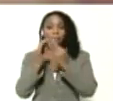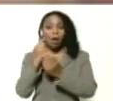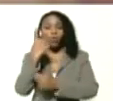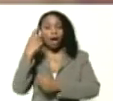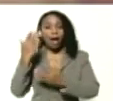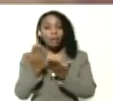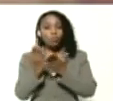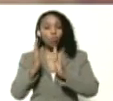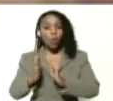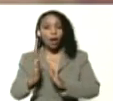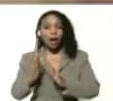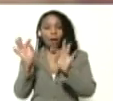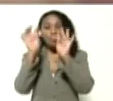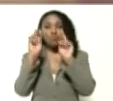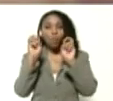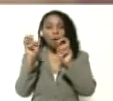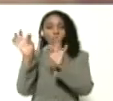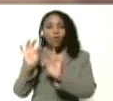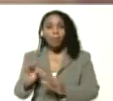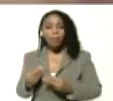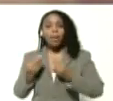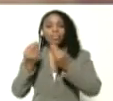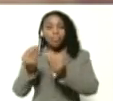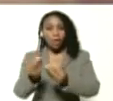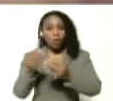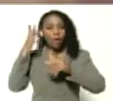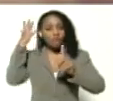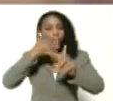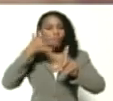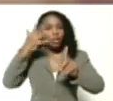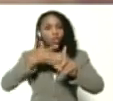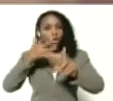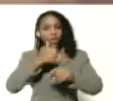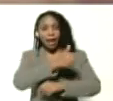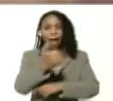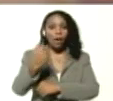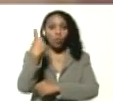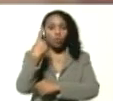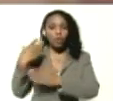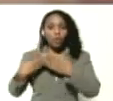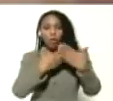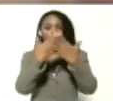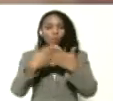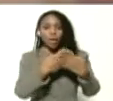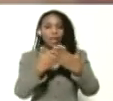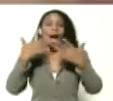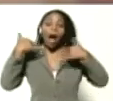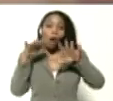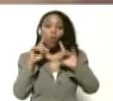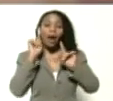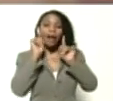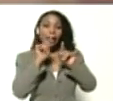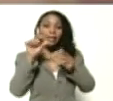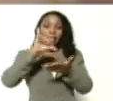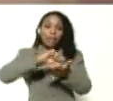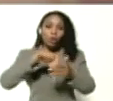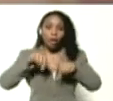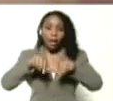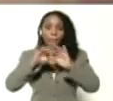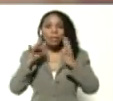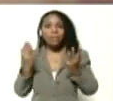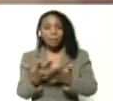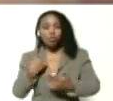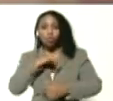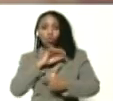la nueva metodología para seguir garantizando la formación de cada uno de nuestros estudiantes, aún en medio de la pandemia. Fuimos